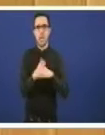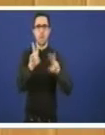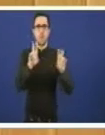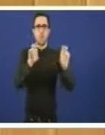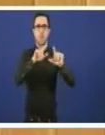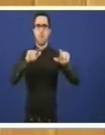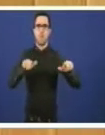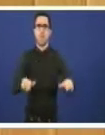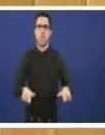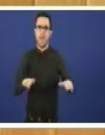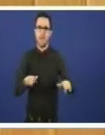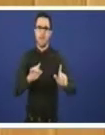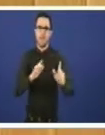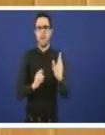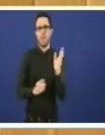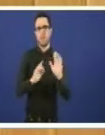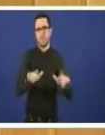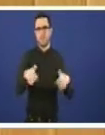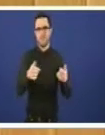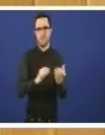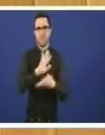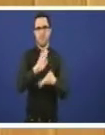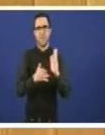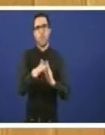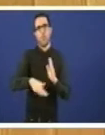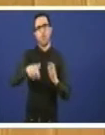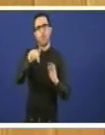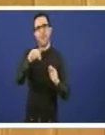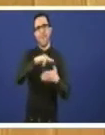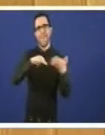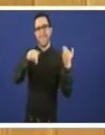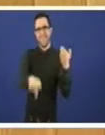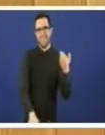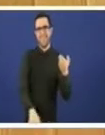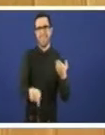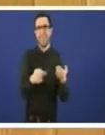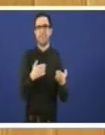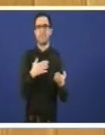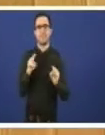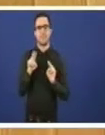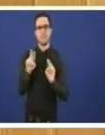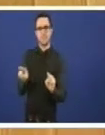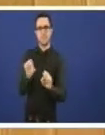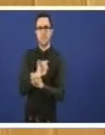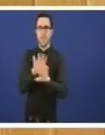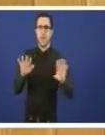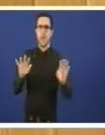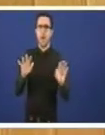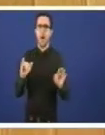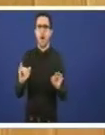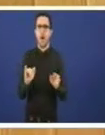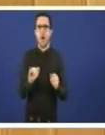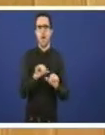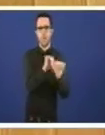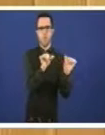do sur de Galiza digamos que se puido establecer claramente que existen dous modelos contrapostos.